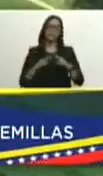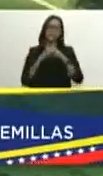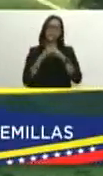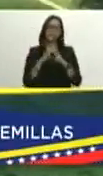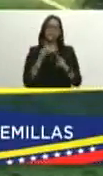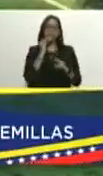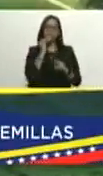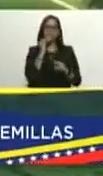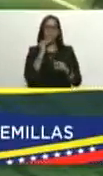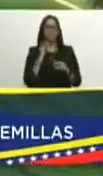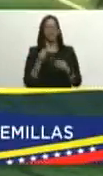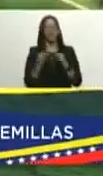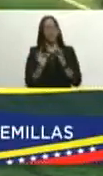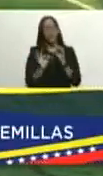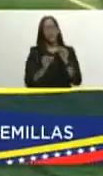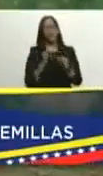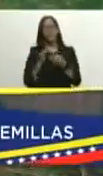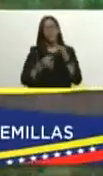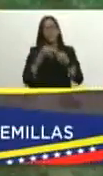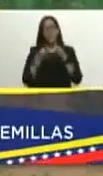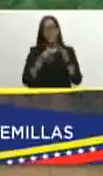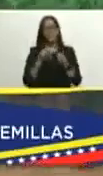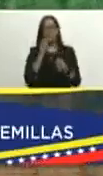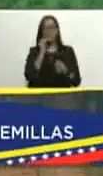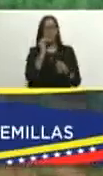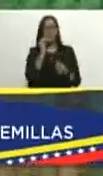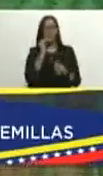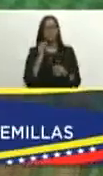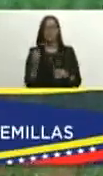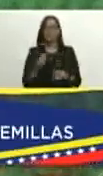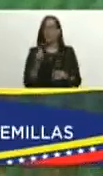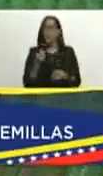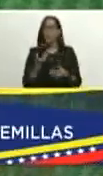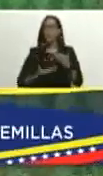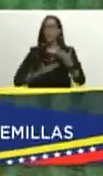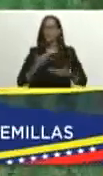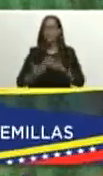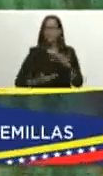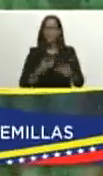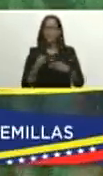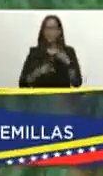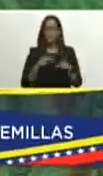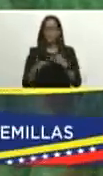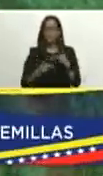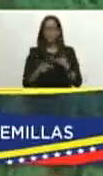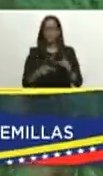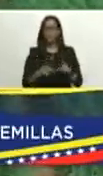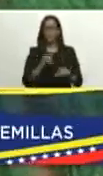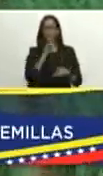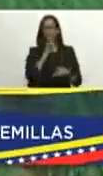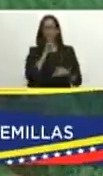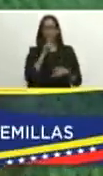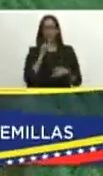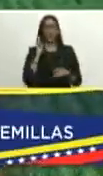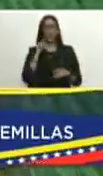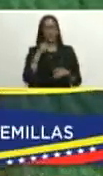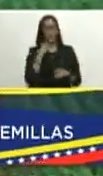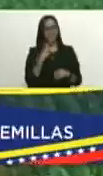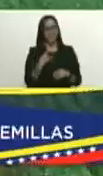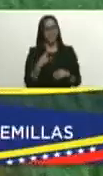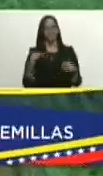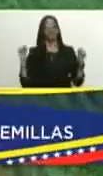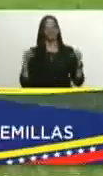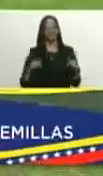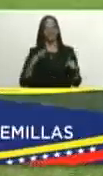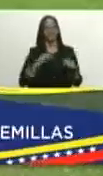joven productor para que un poco nos explique su experiencia cómo ha sido el proceso productivo un dato presidente lo que usted decía y lo que hoy